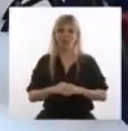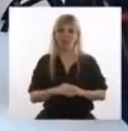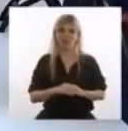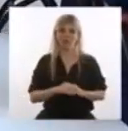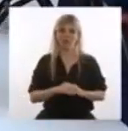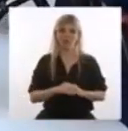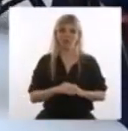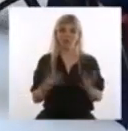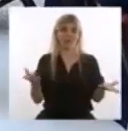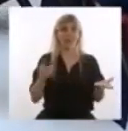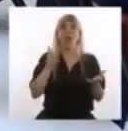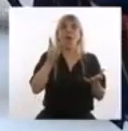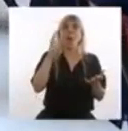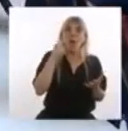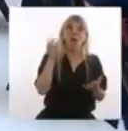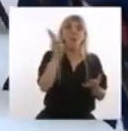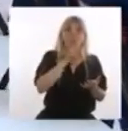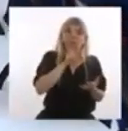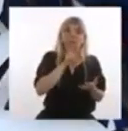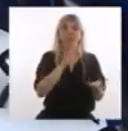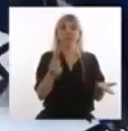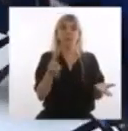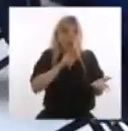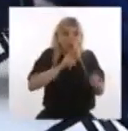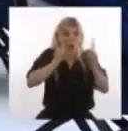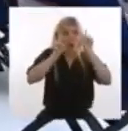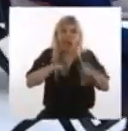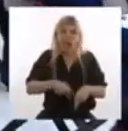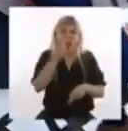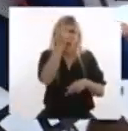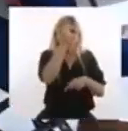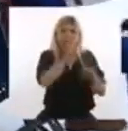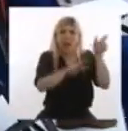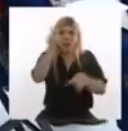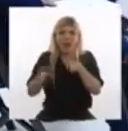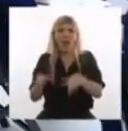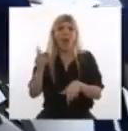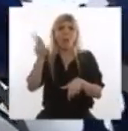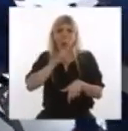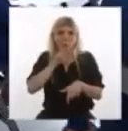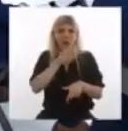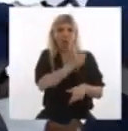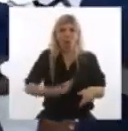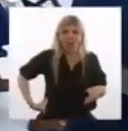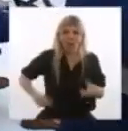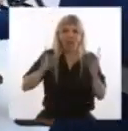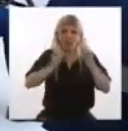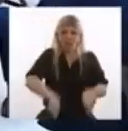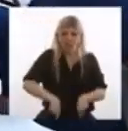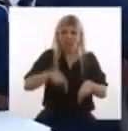De todas y cada una de las mujeres que están gobernando este país.